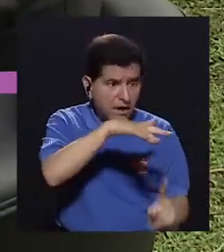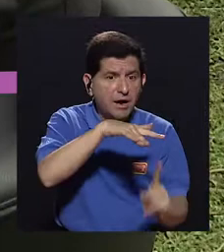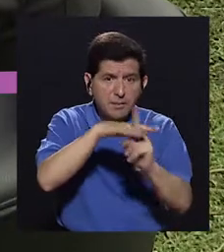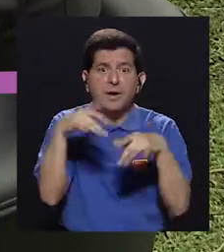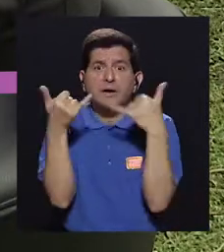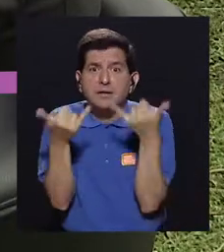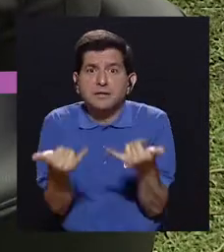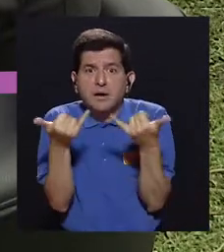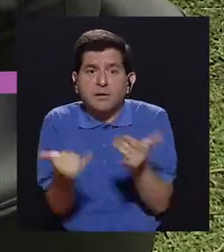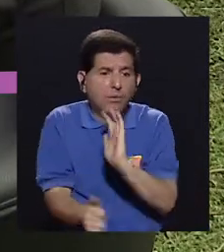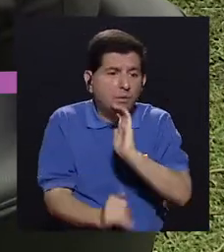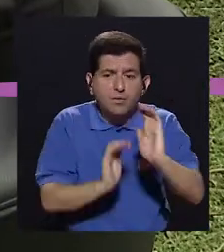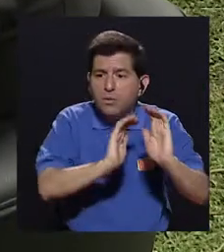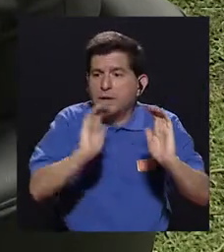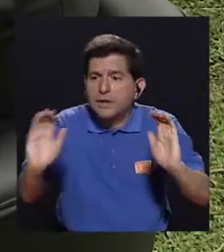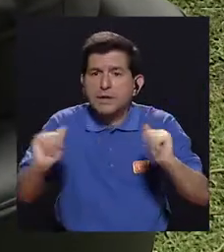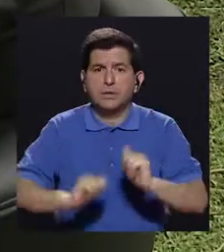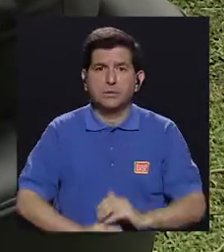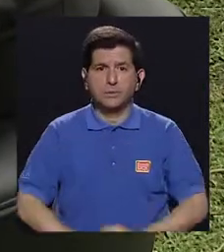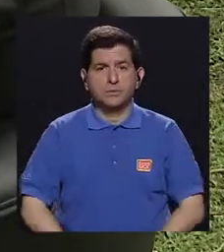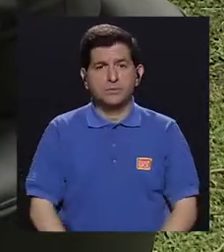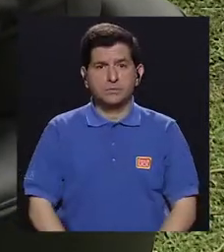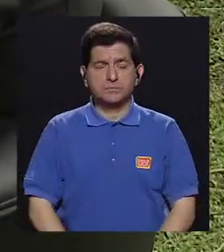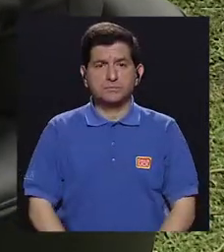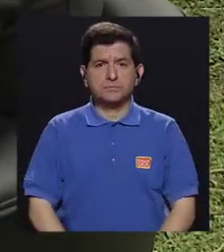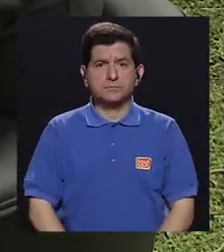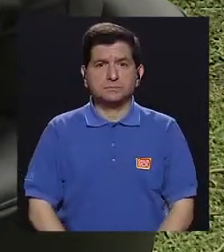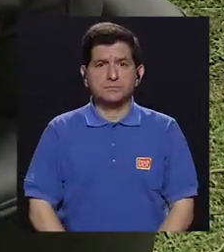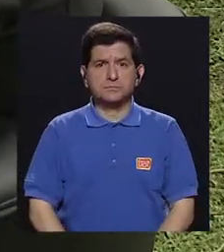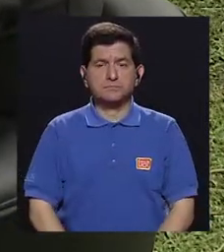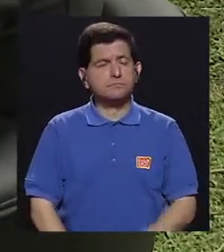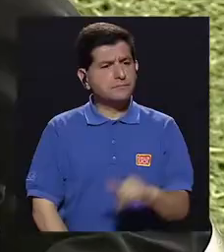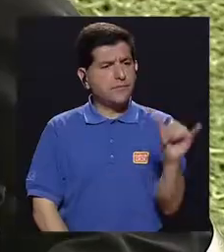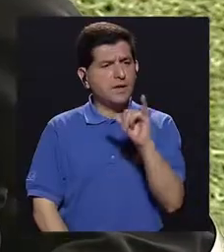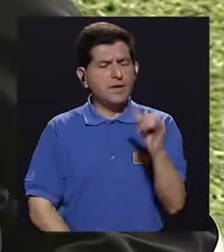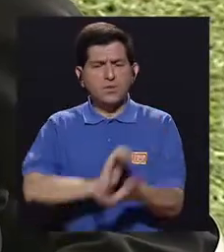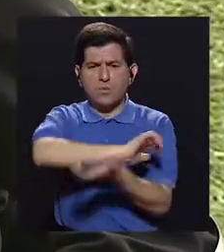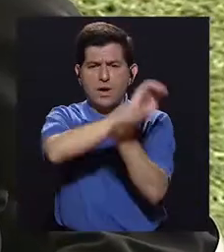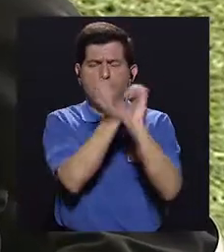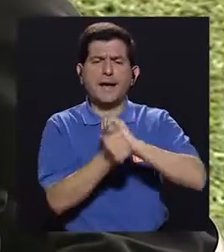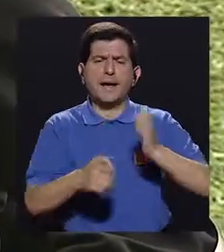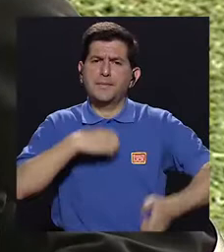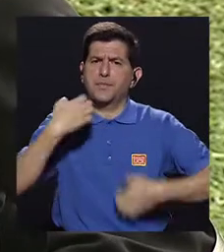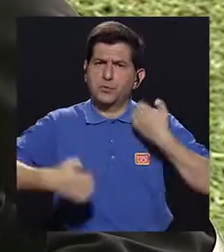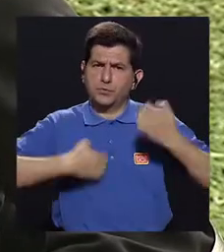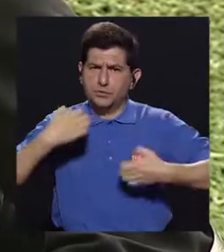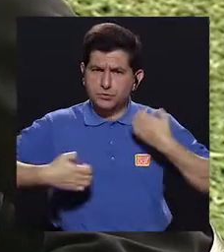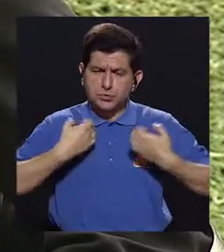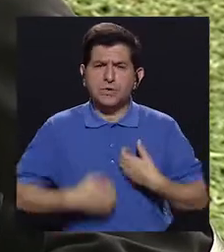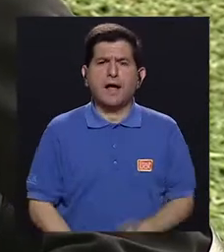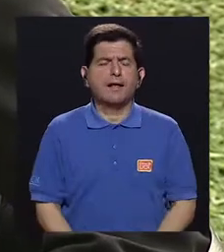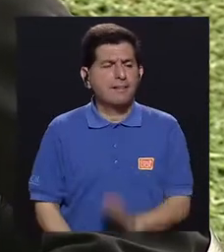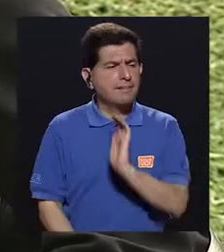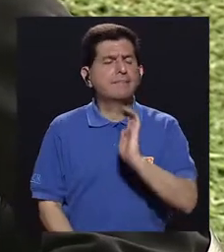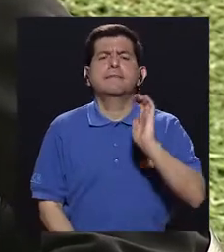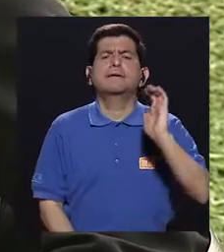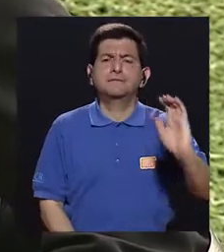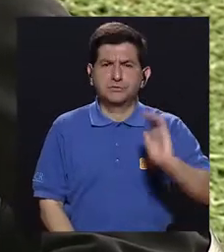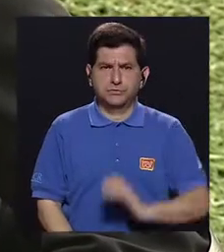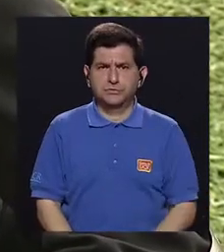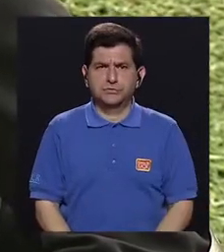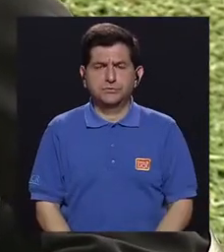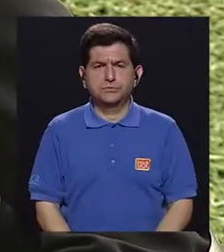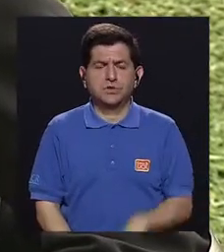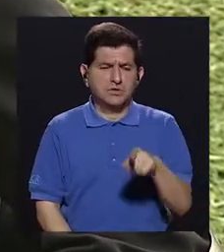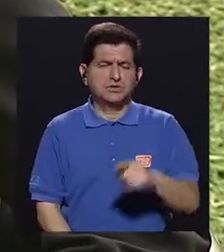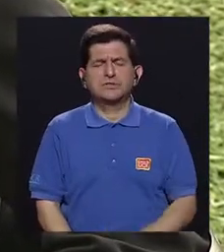apareciendo en los niños pequeños. También cambios emocionales, ¿verdad? De niños con